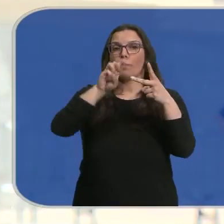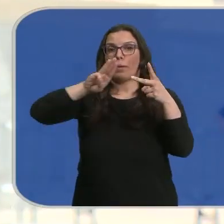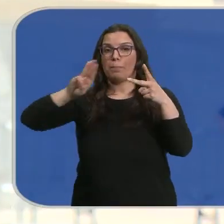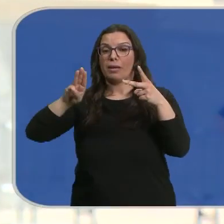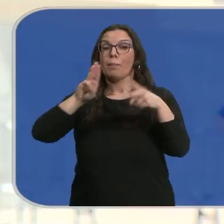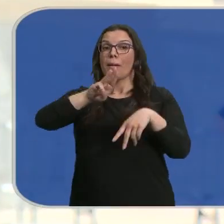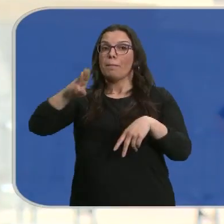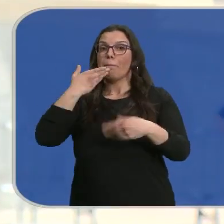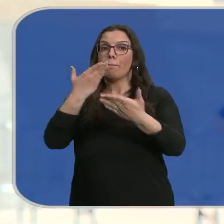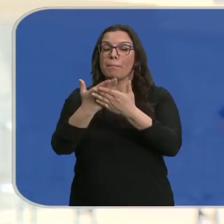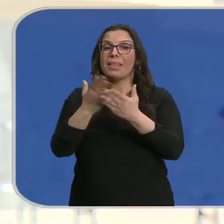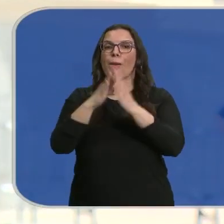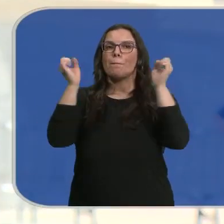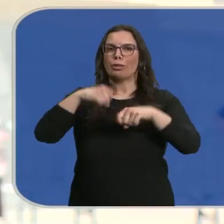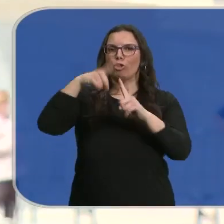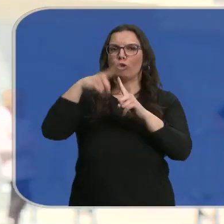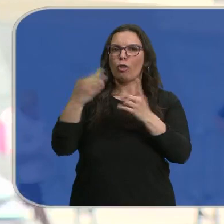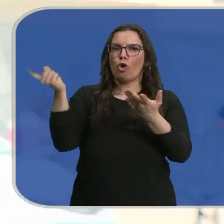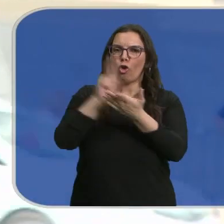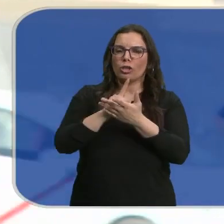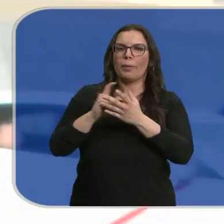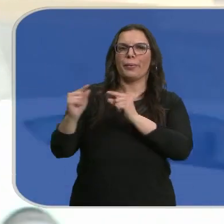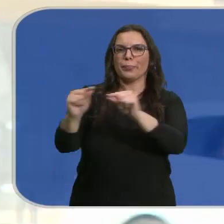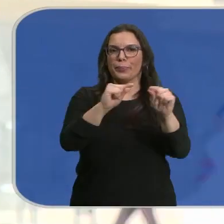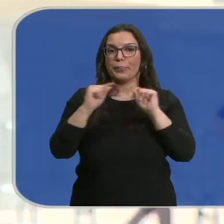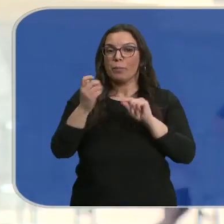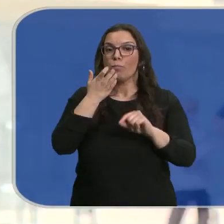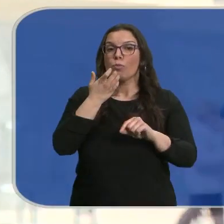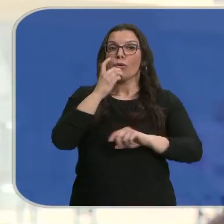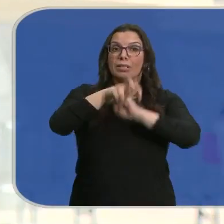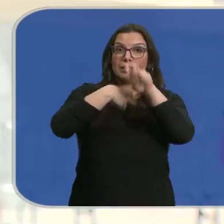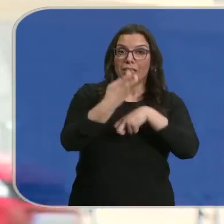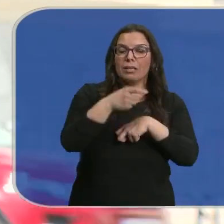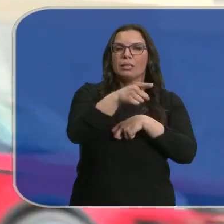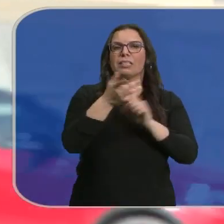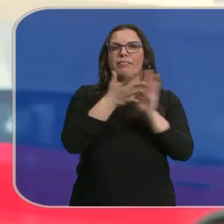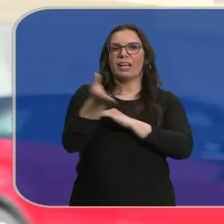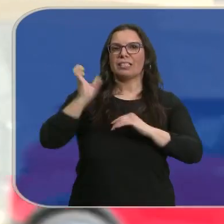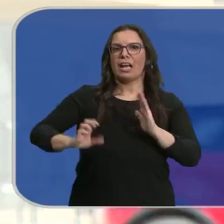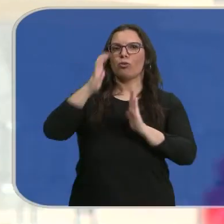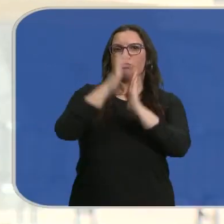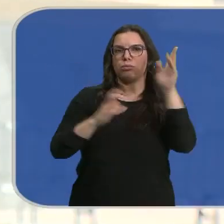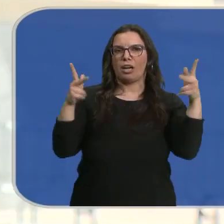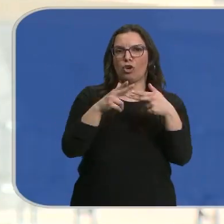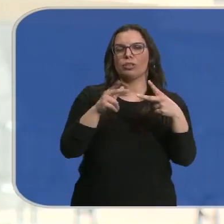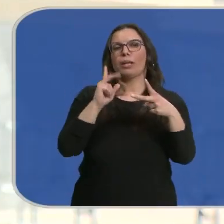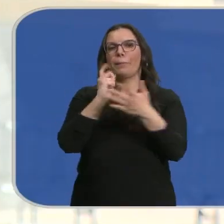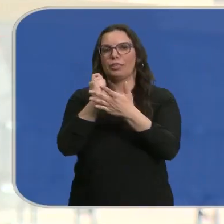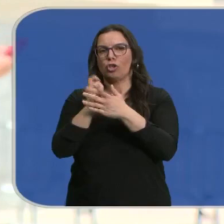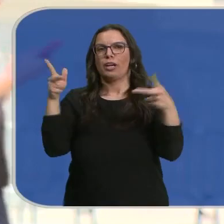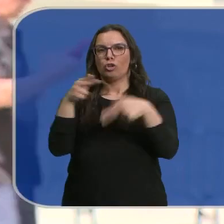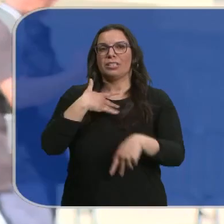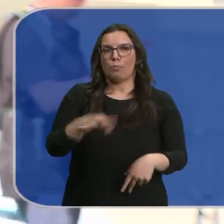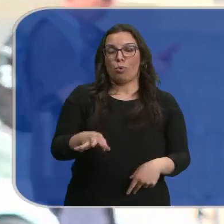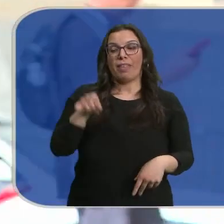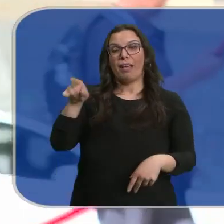pide volver al Pacto de Toledo, porque con esta reforma se permitirían recortes en los salarios y en las pensiones. Algo